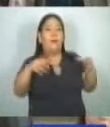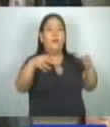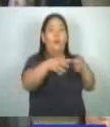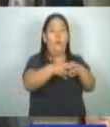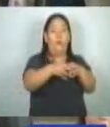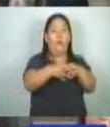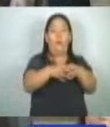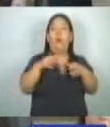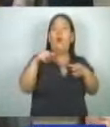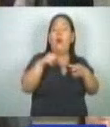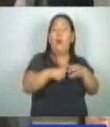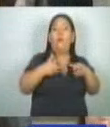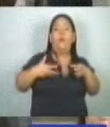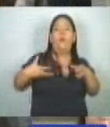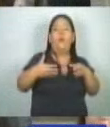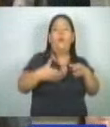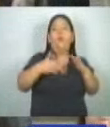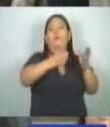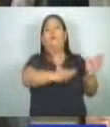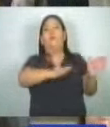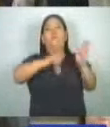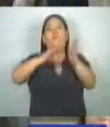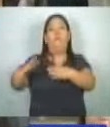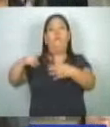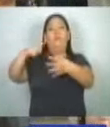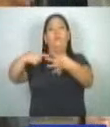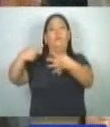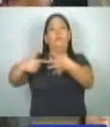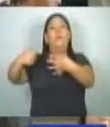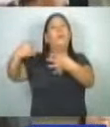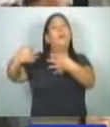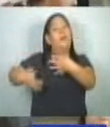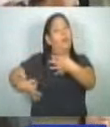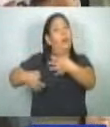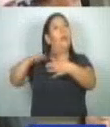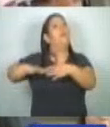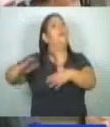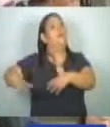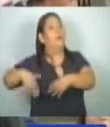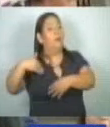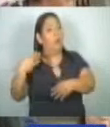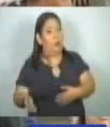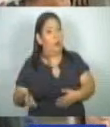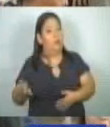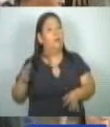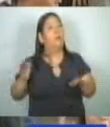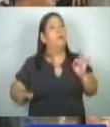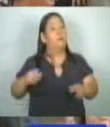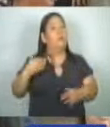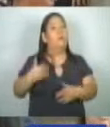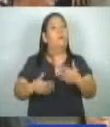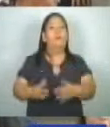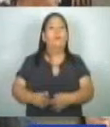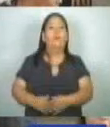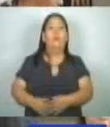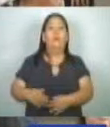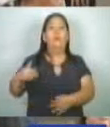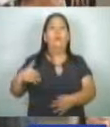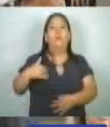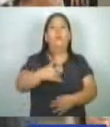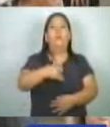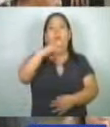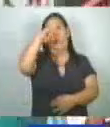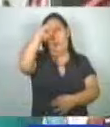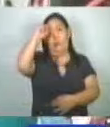Y ahí pasamos al ámbito legal y, posteriormente, al ámbito penal. El Ministerio de Trabajo